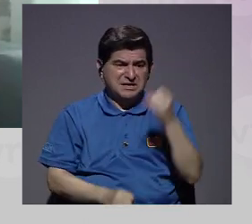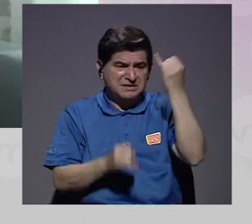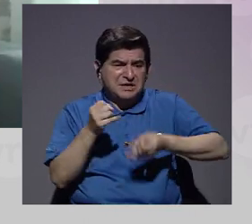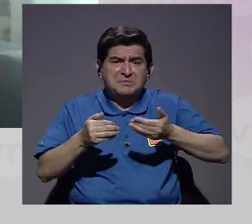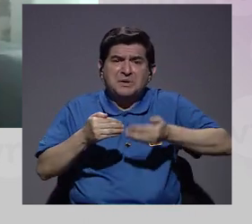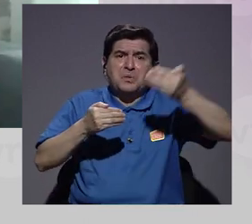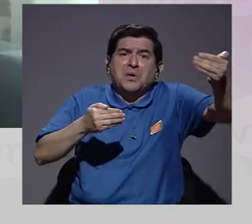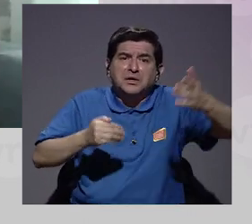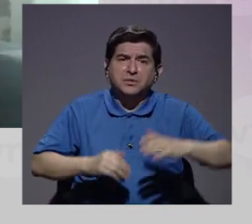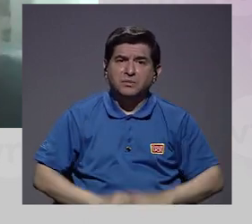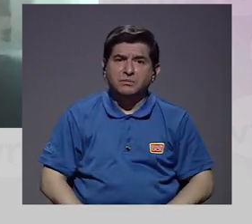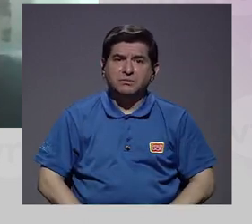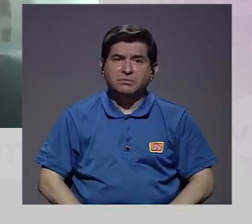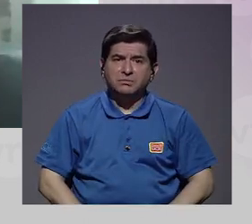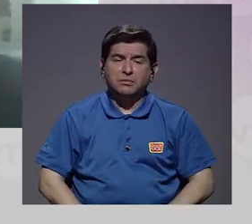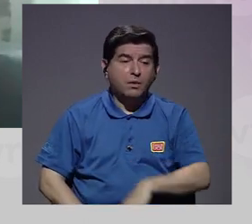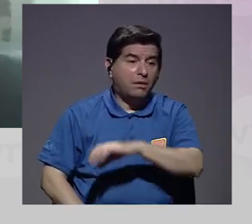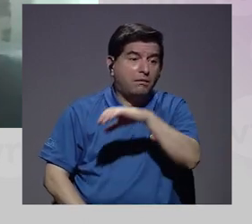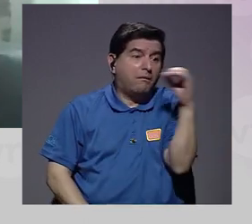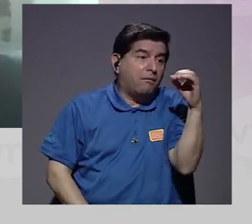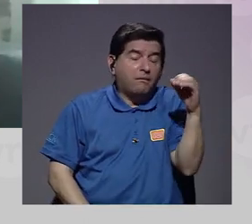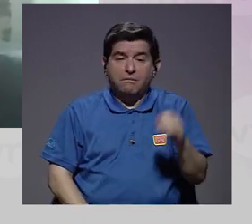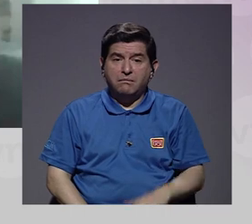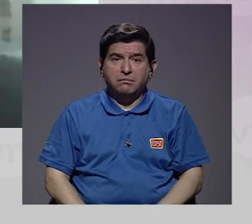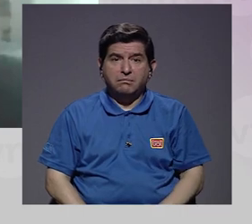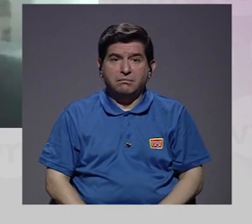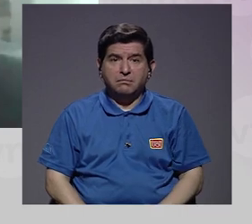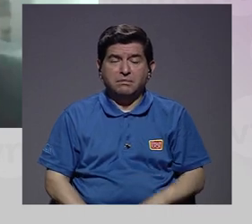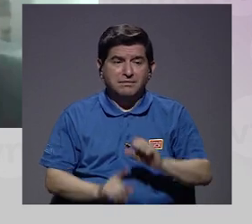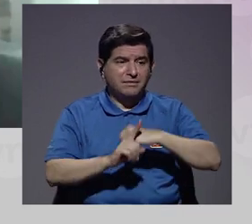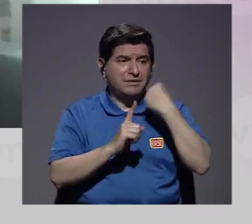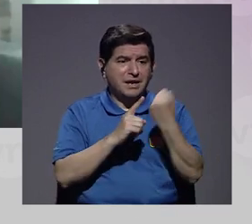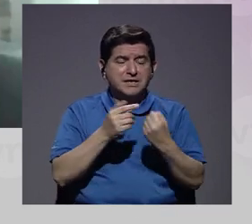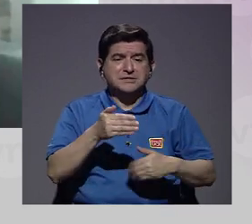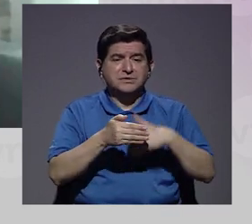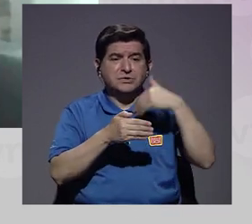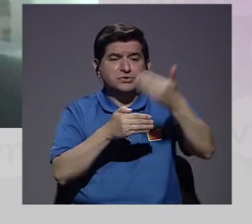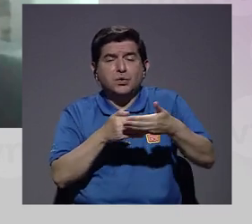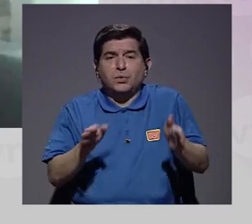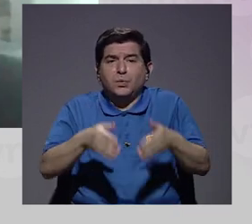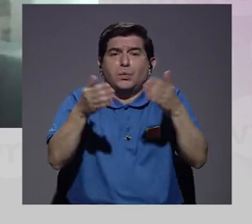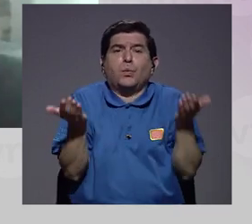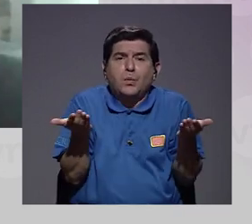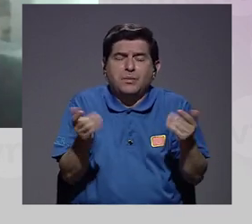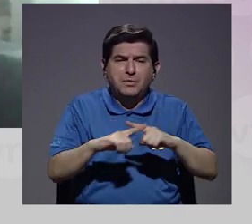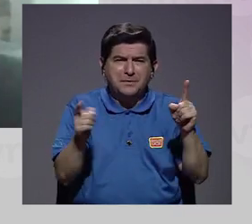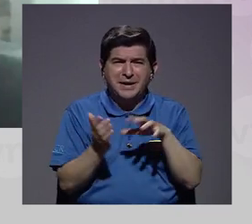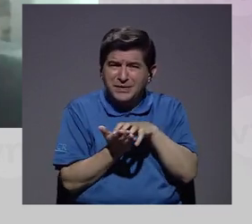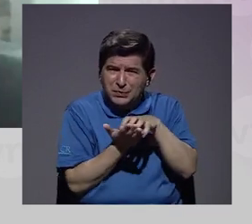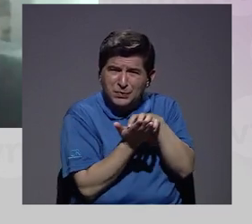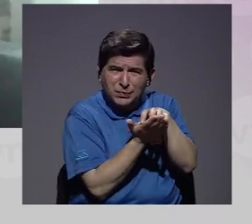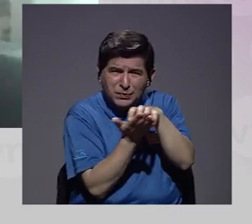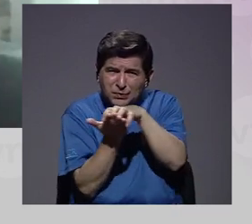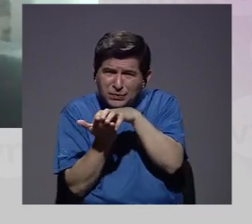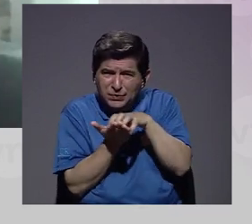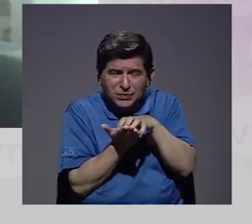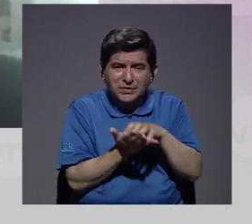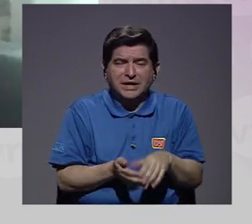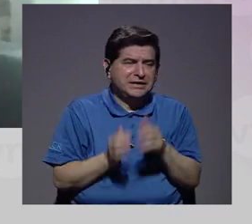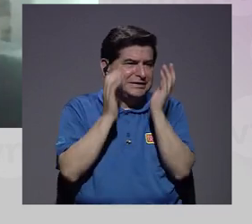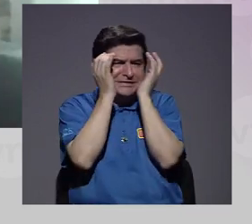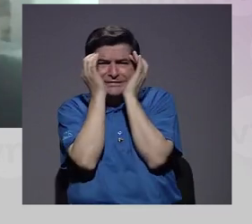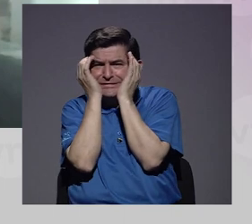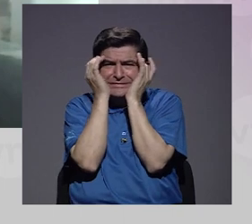cuándo va a pasar, ¿verdad? Ni qué, ni cómo va a ser eso que va a venir. Pero esa incertidumbre,